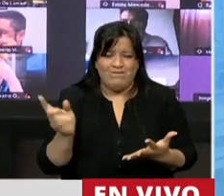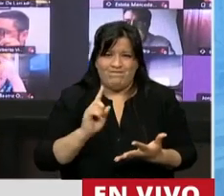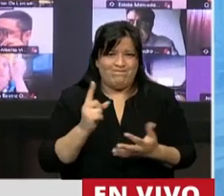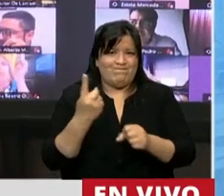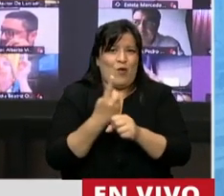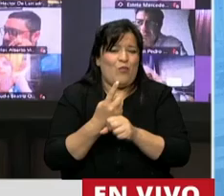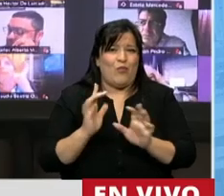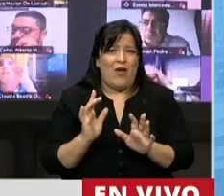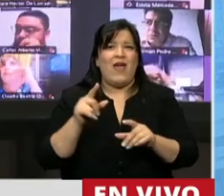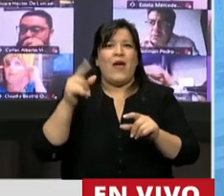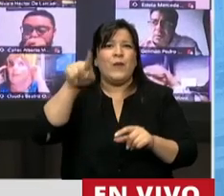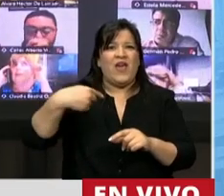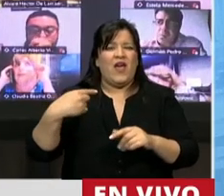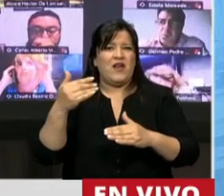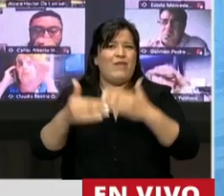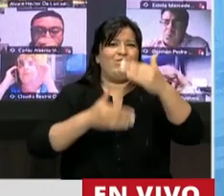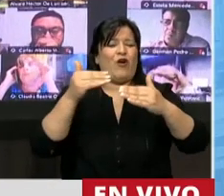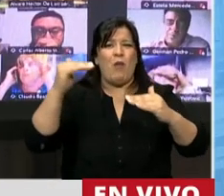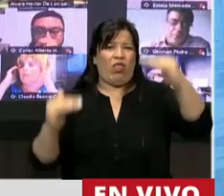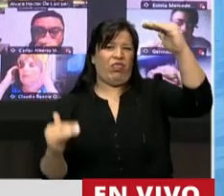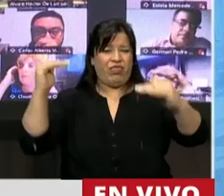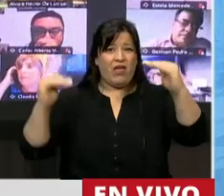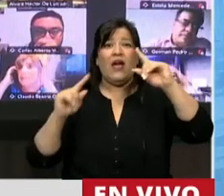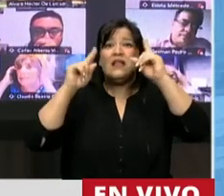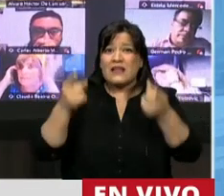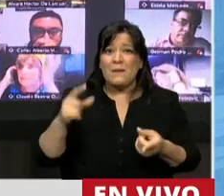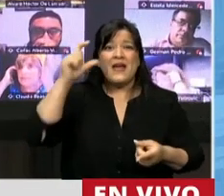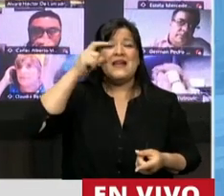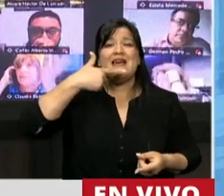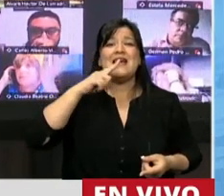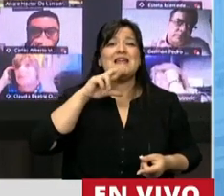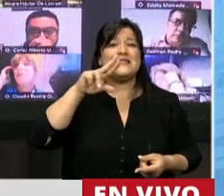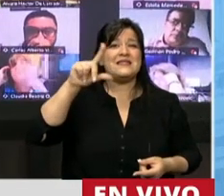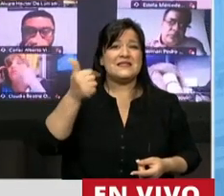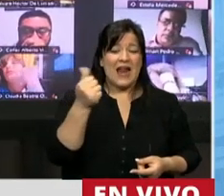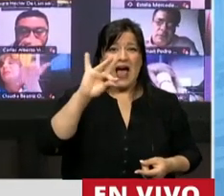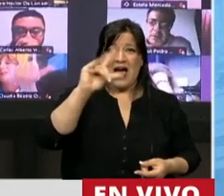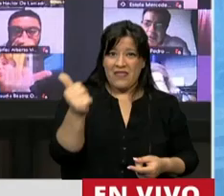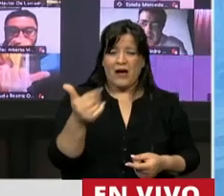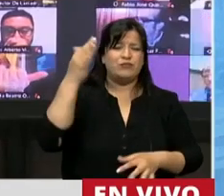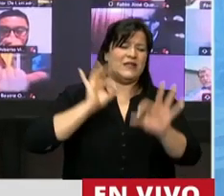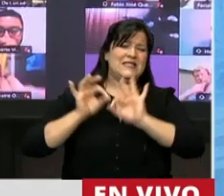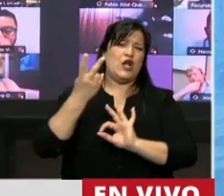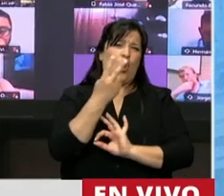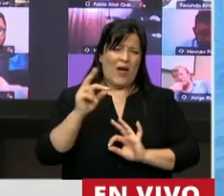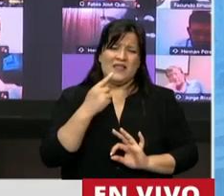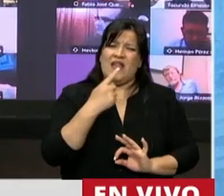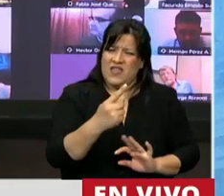un desarrollo desigual. Lo advirtió también Ezequiel Martínez Estrada en sus obras ya en el siglo XX, cuando